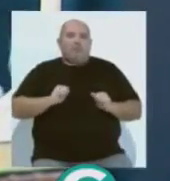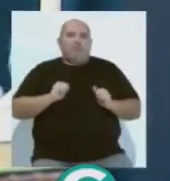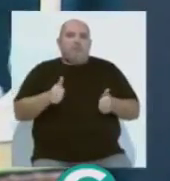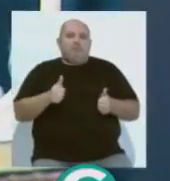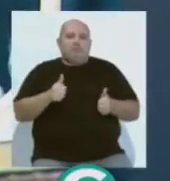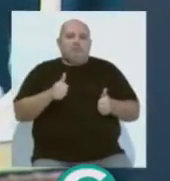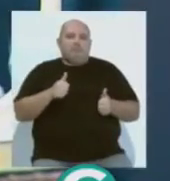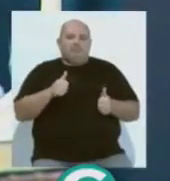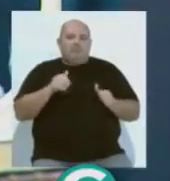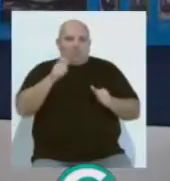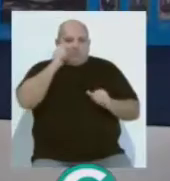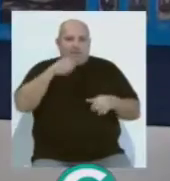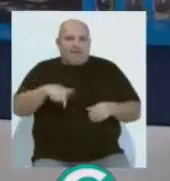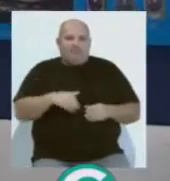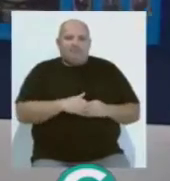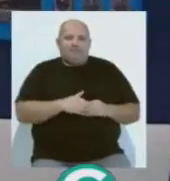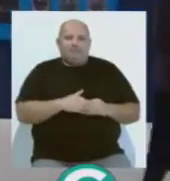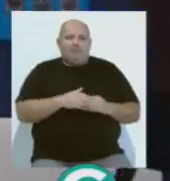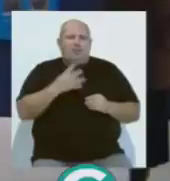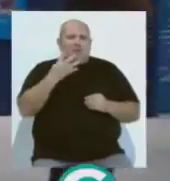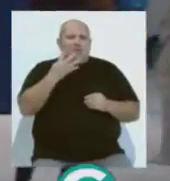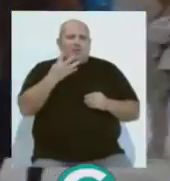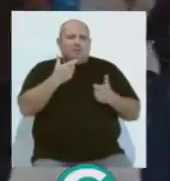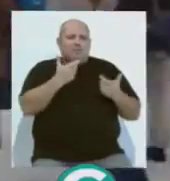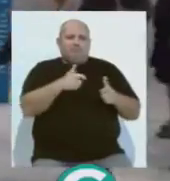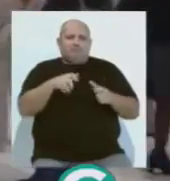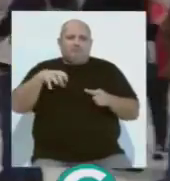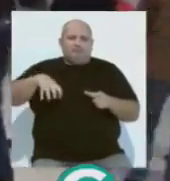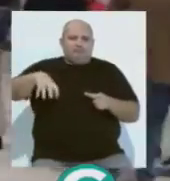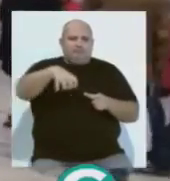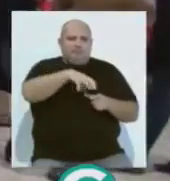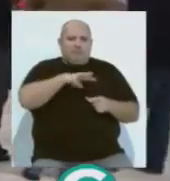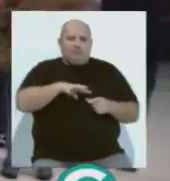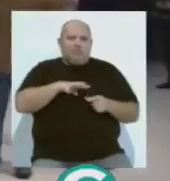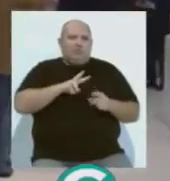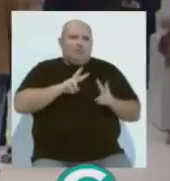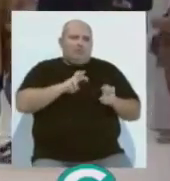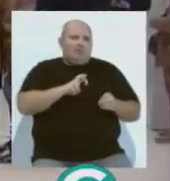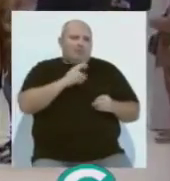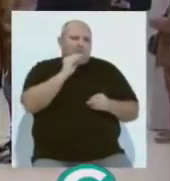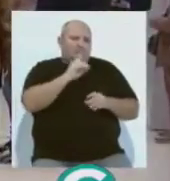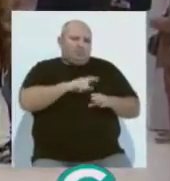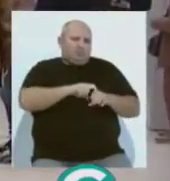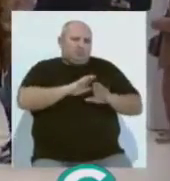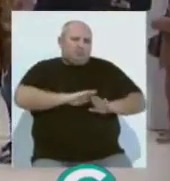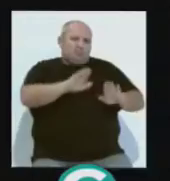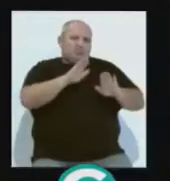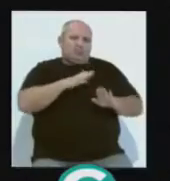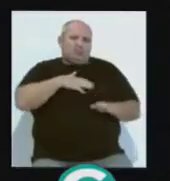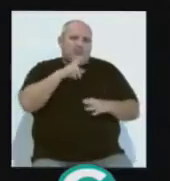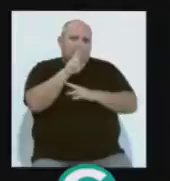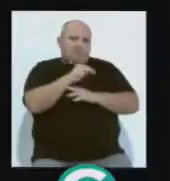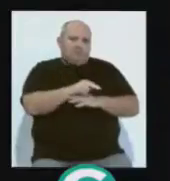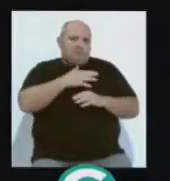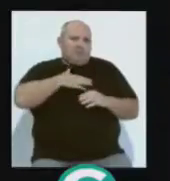en el Museo de Cádiz. A través de cuatro secciones la exposición recoge los principales aspectos de la persona de Murillo,